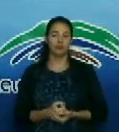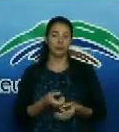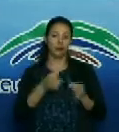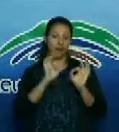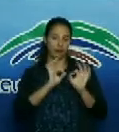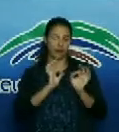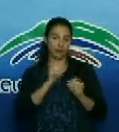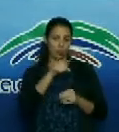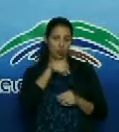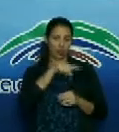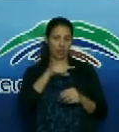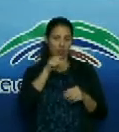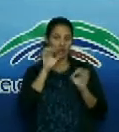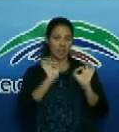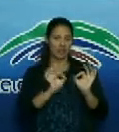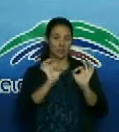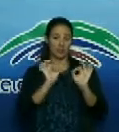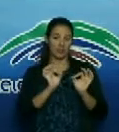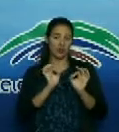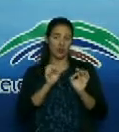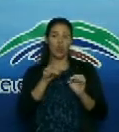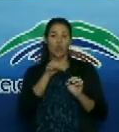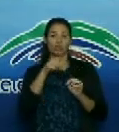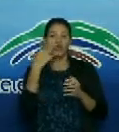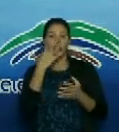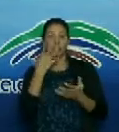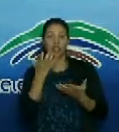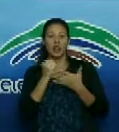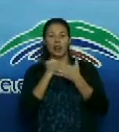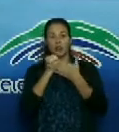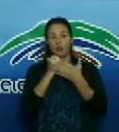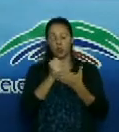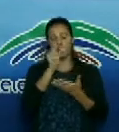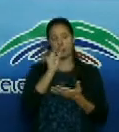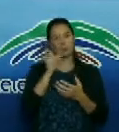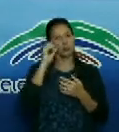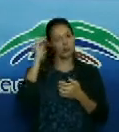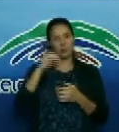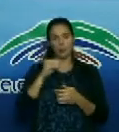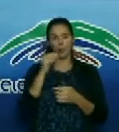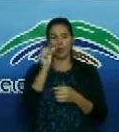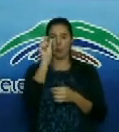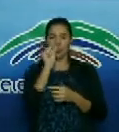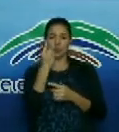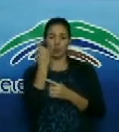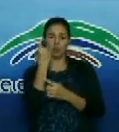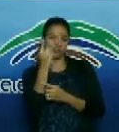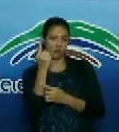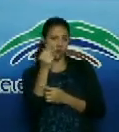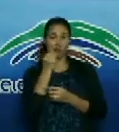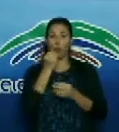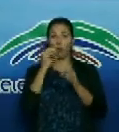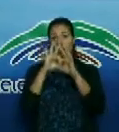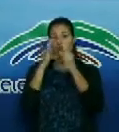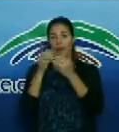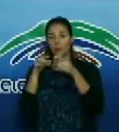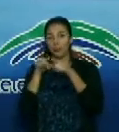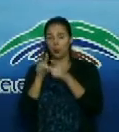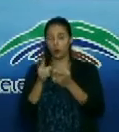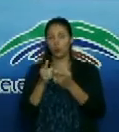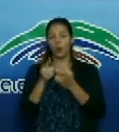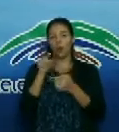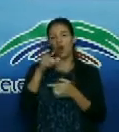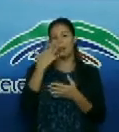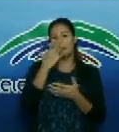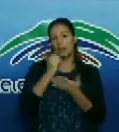ese apoyo que no tiene el paciente porque sabemos que no pueden tener acompañantes esa comunicación enfermera paciente